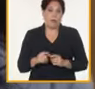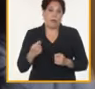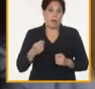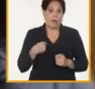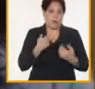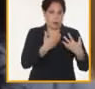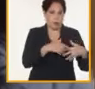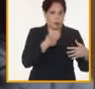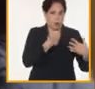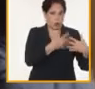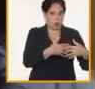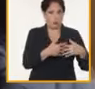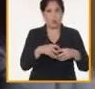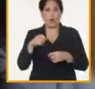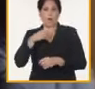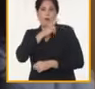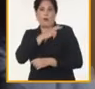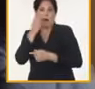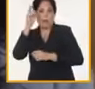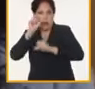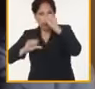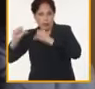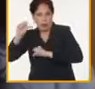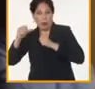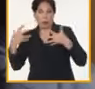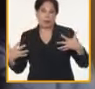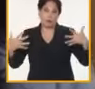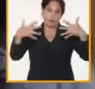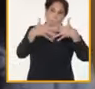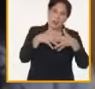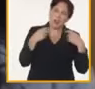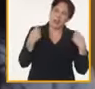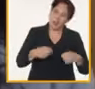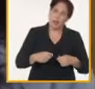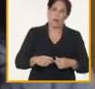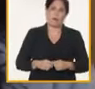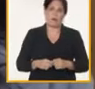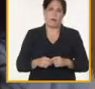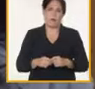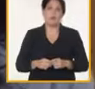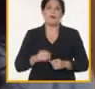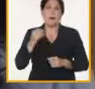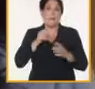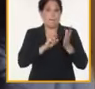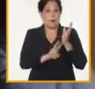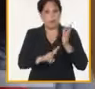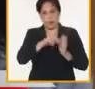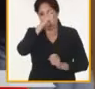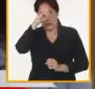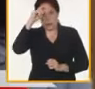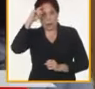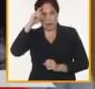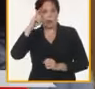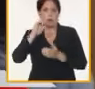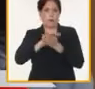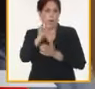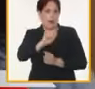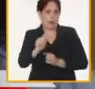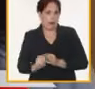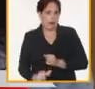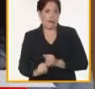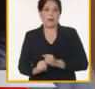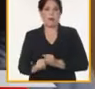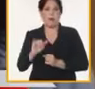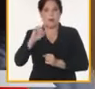productivas, las provincias, las autoridades de la provincia, hemos contado con que las provincias de Santiespíritu, Mayabeque, el